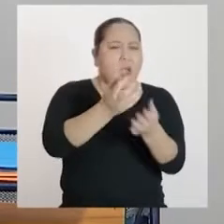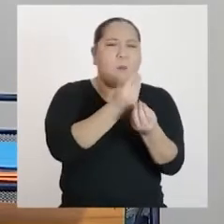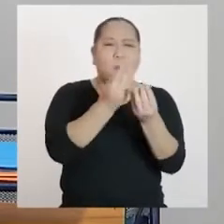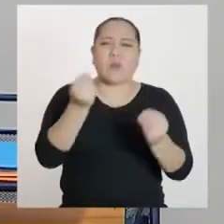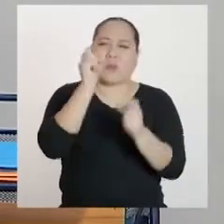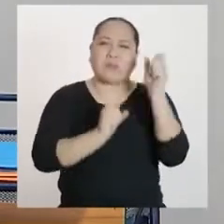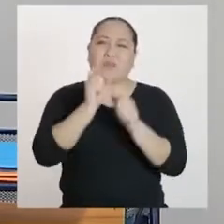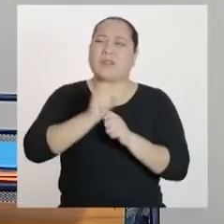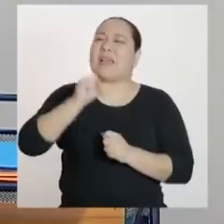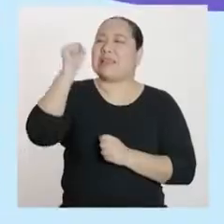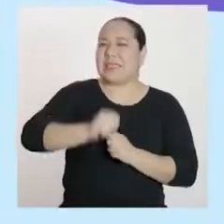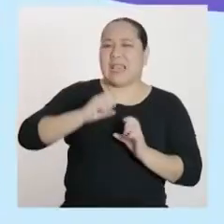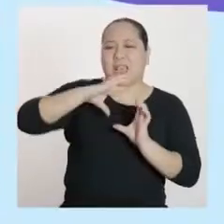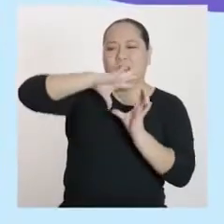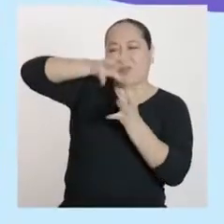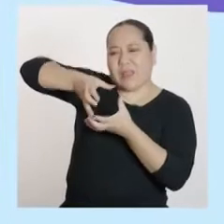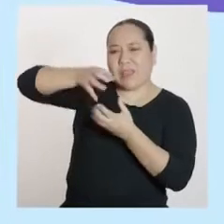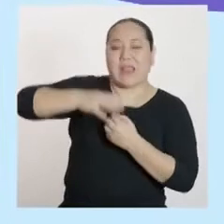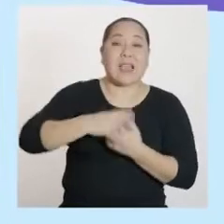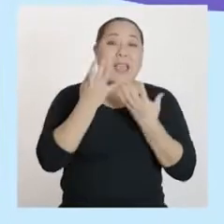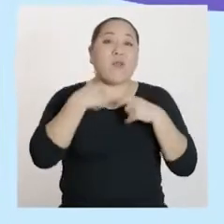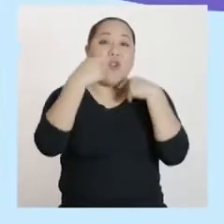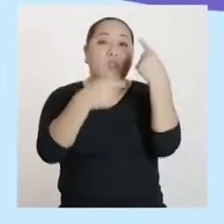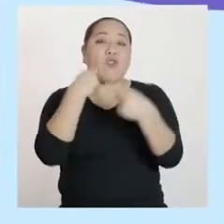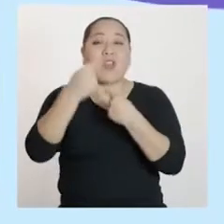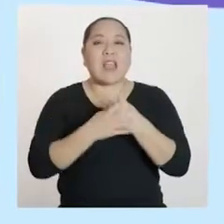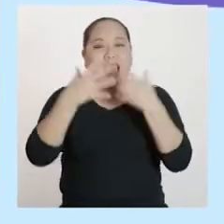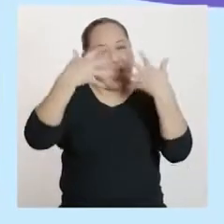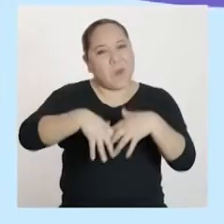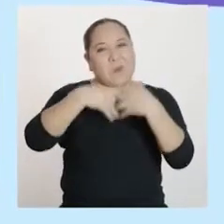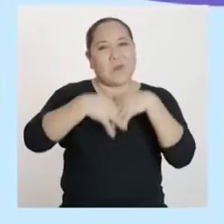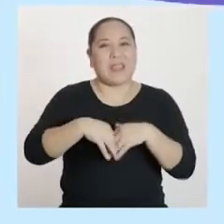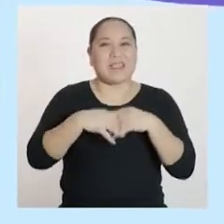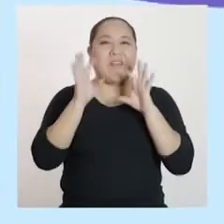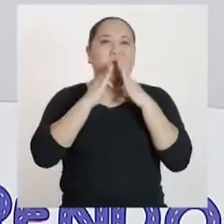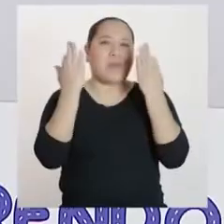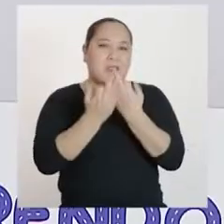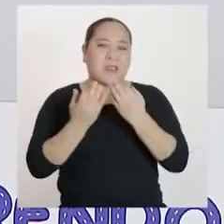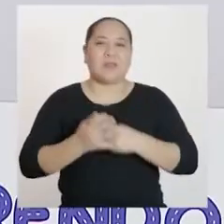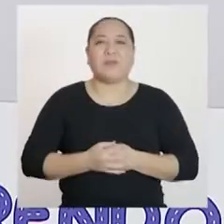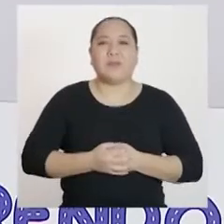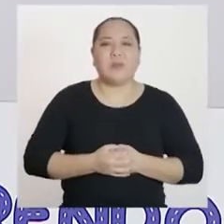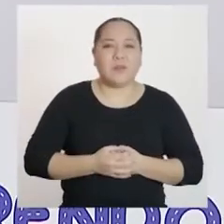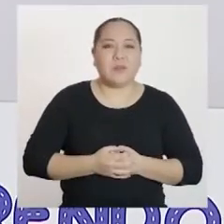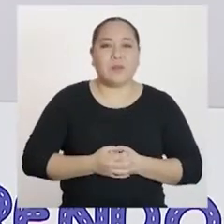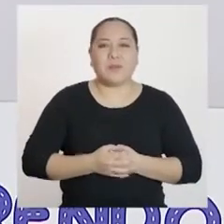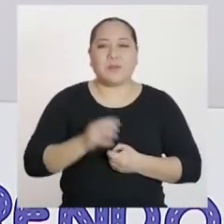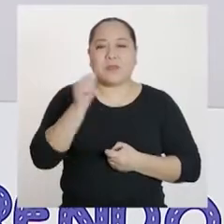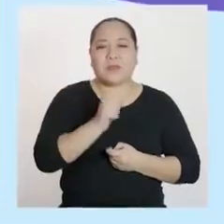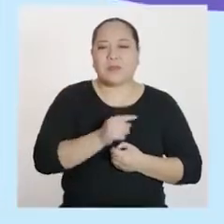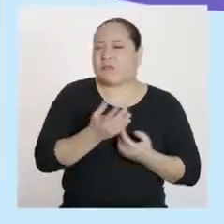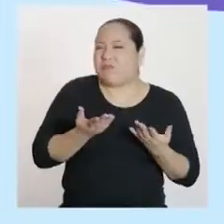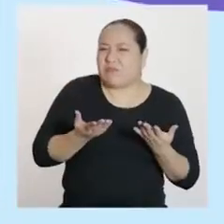y, claro, al planeta. Queremos contarles sobre nuestro emprendimiento familiar. ¿Los ecoladrillos?